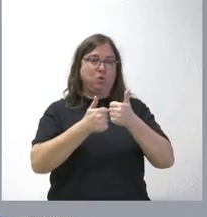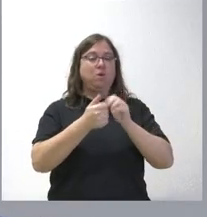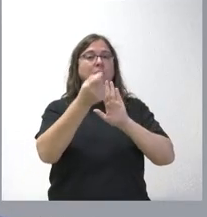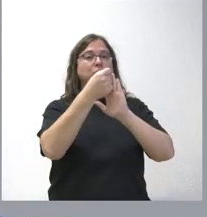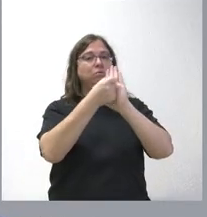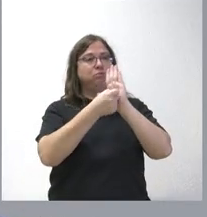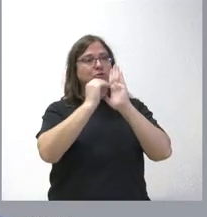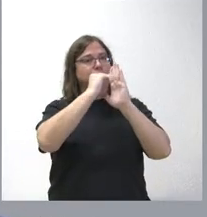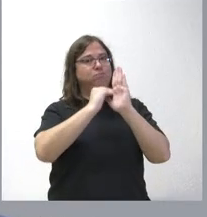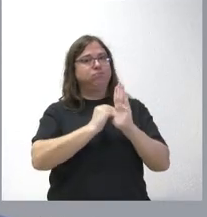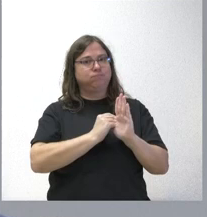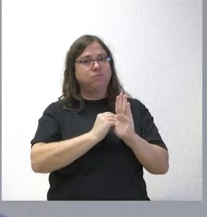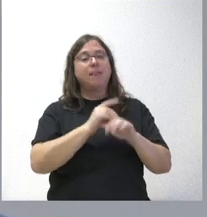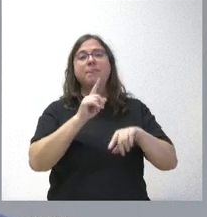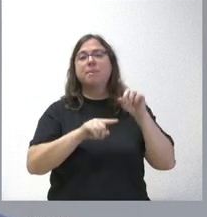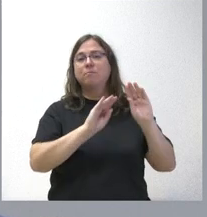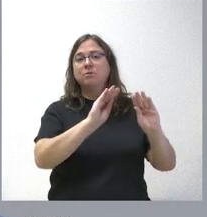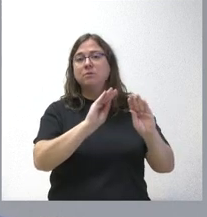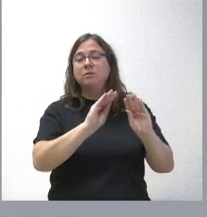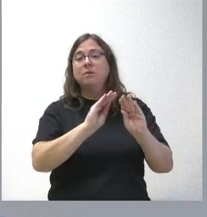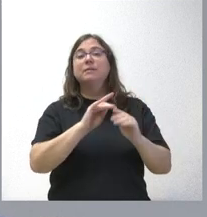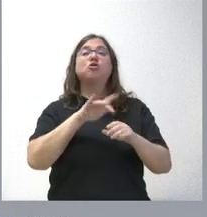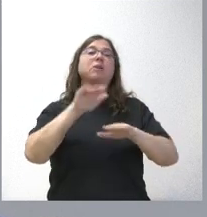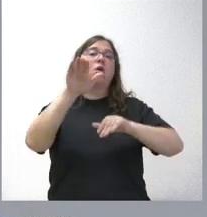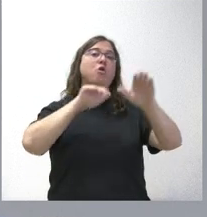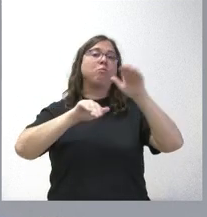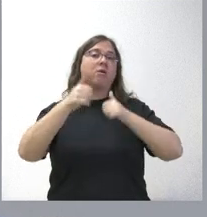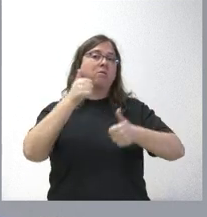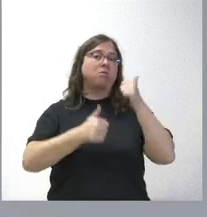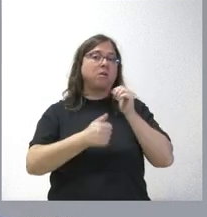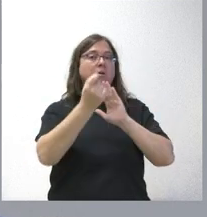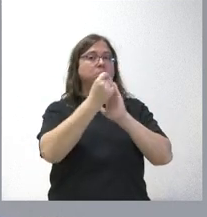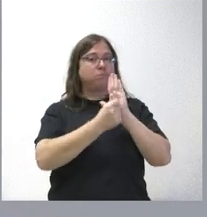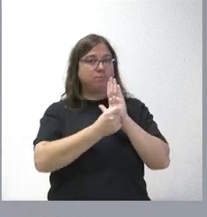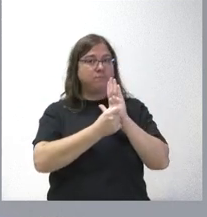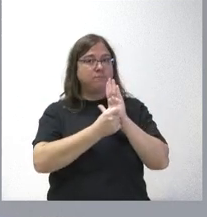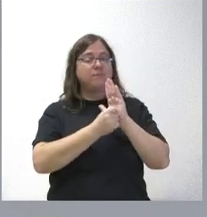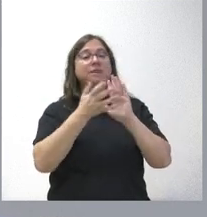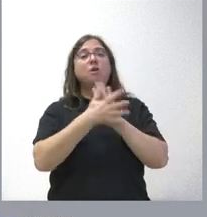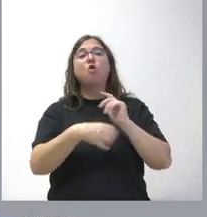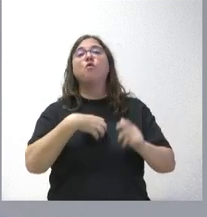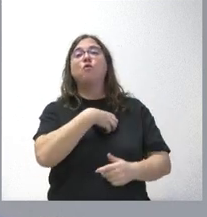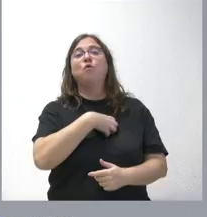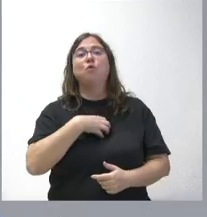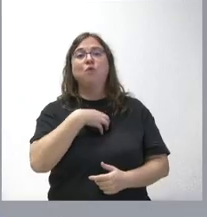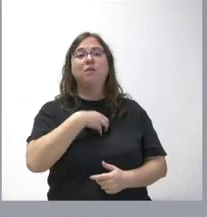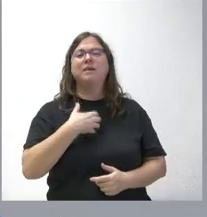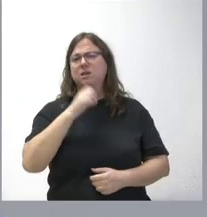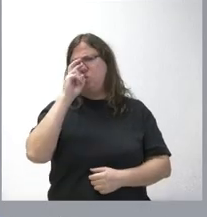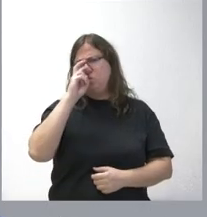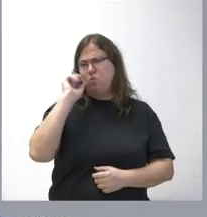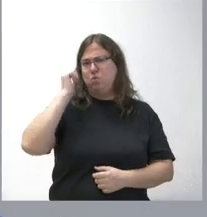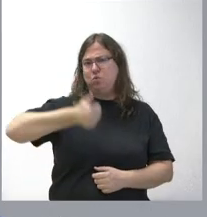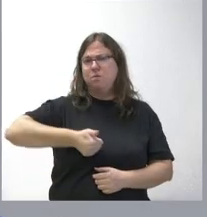concreta y determinada, que sale en cada convocatoria de concurso, de tal manera que aquellos funcionarios que tengan más antigüedad, más